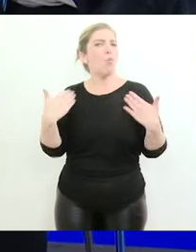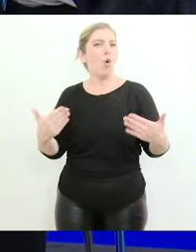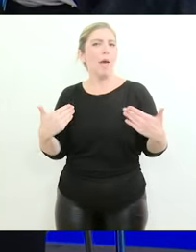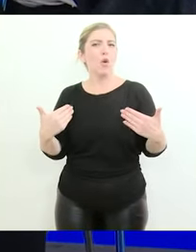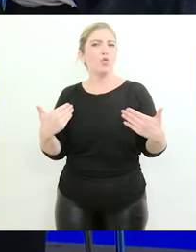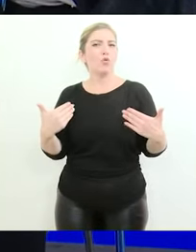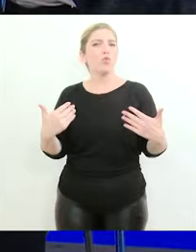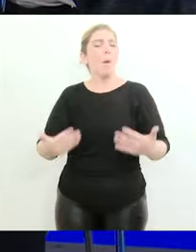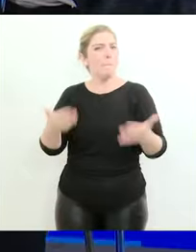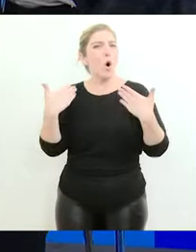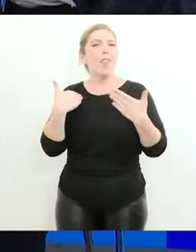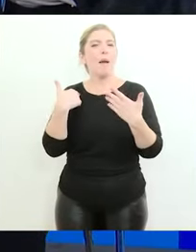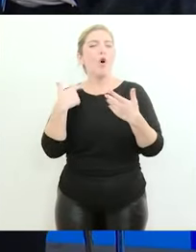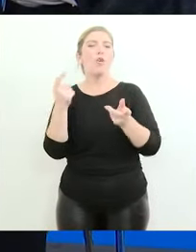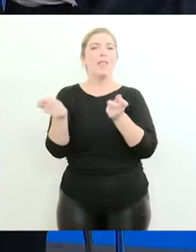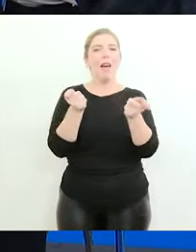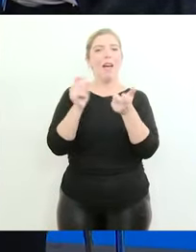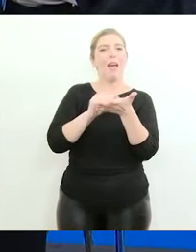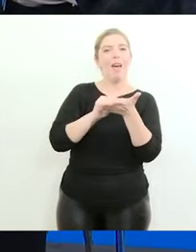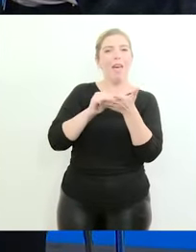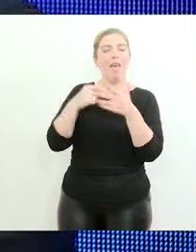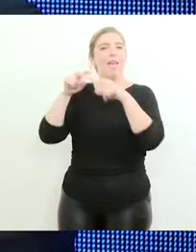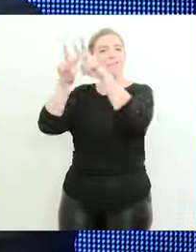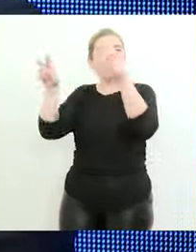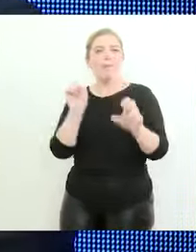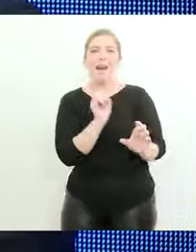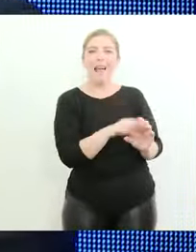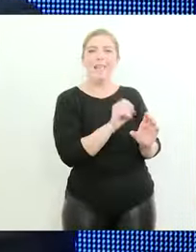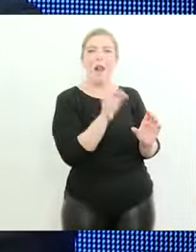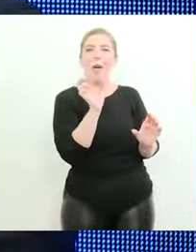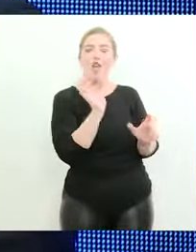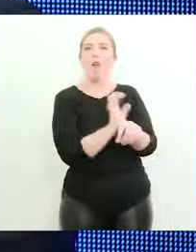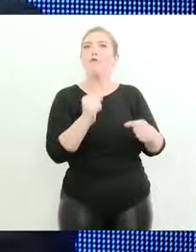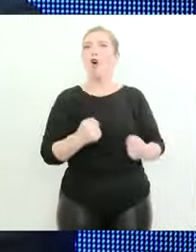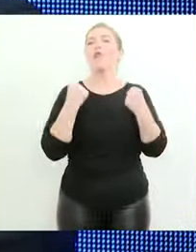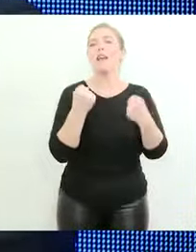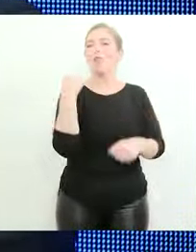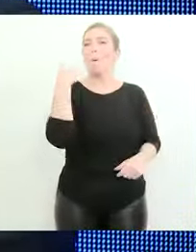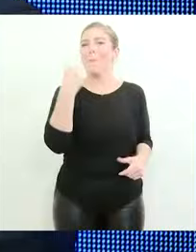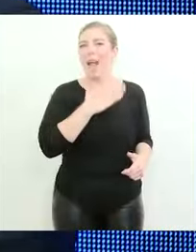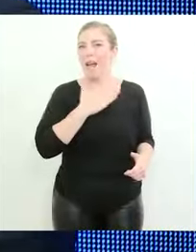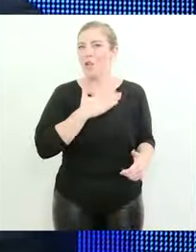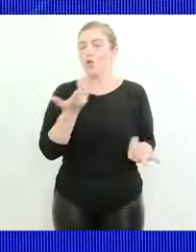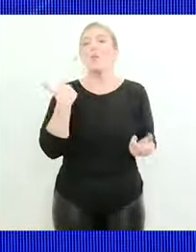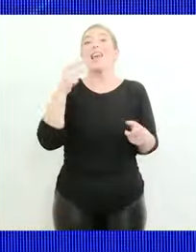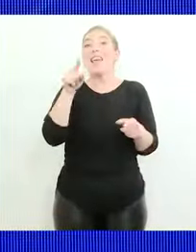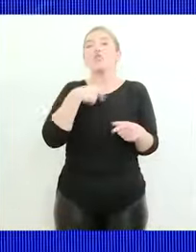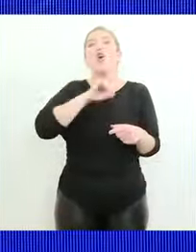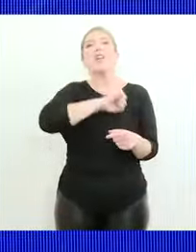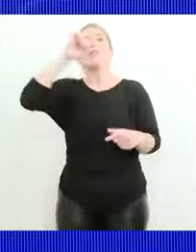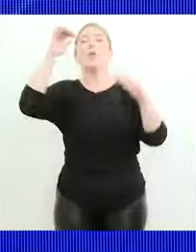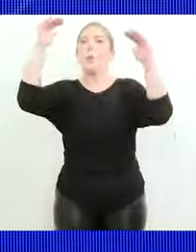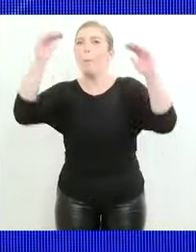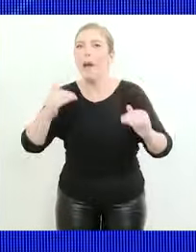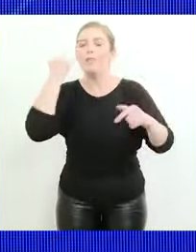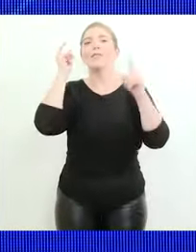de administrar ese crecimiento de las reservas fortaleciendo nuestra moneda porque eso no solo va a bajar la inflación